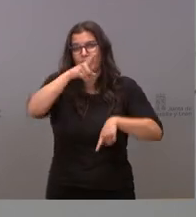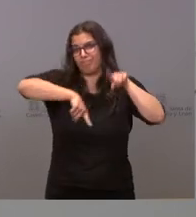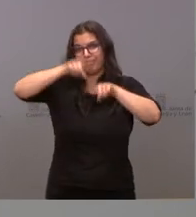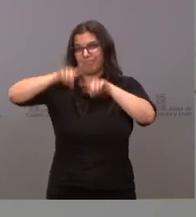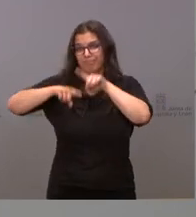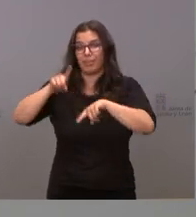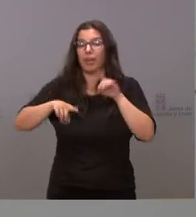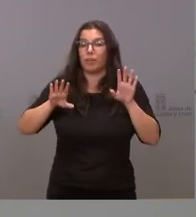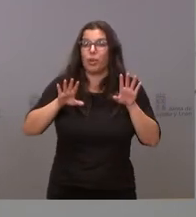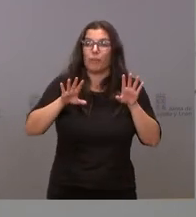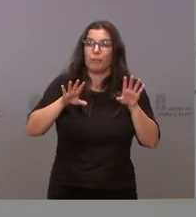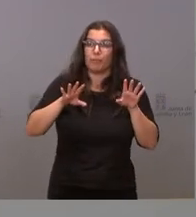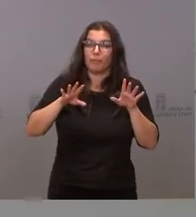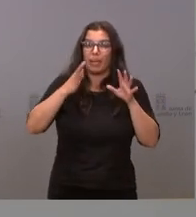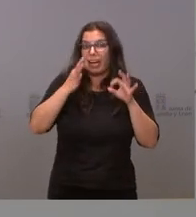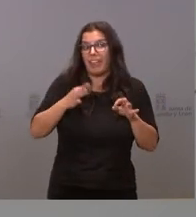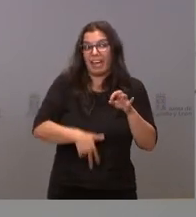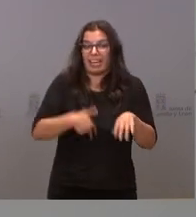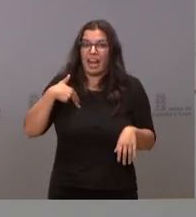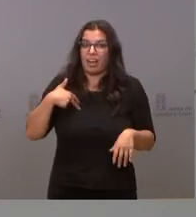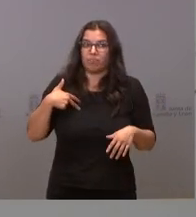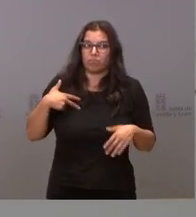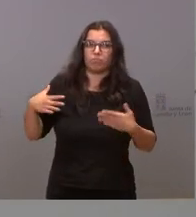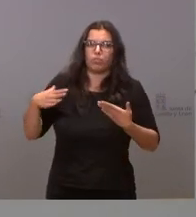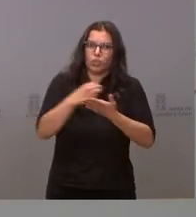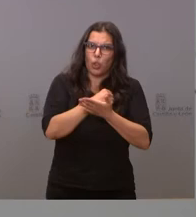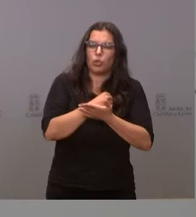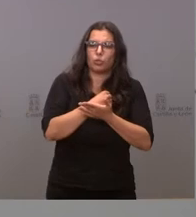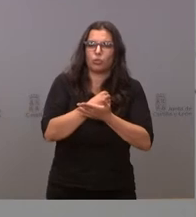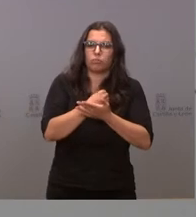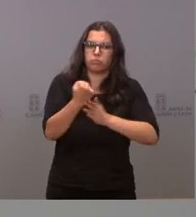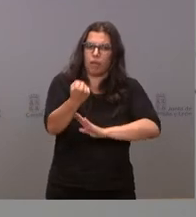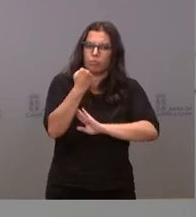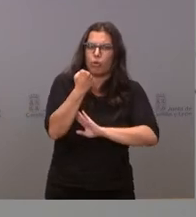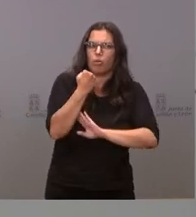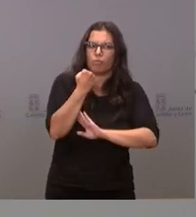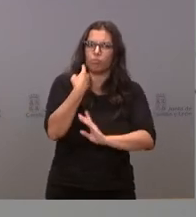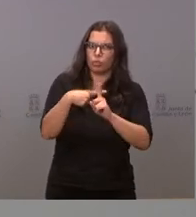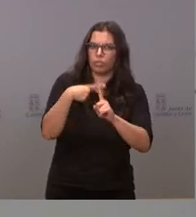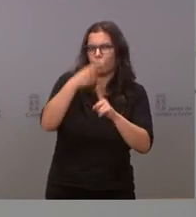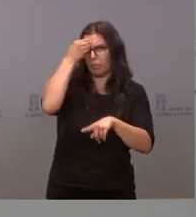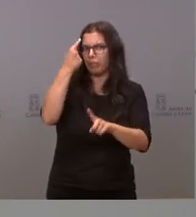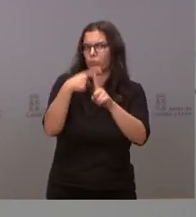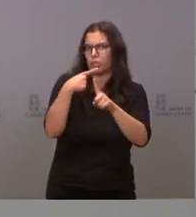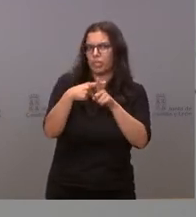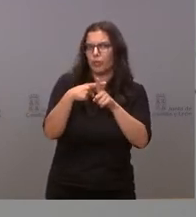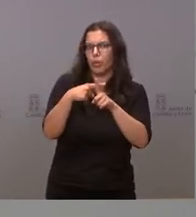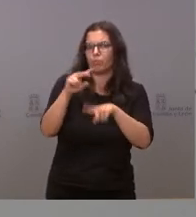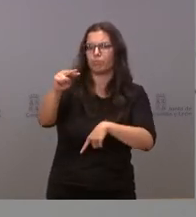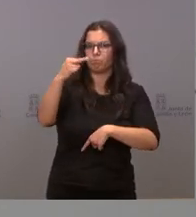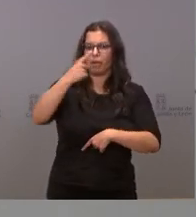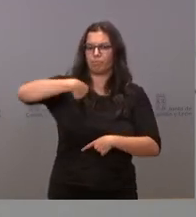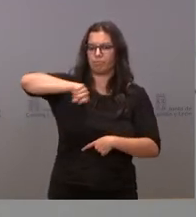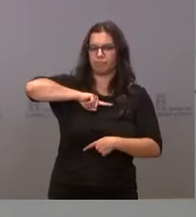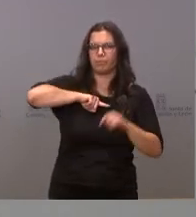siempre hay un respaldo positivo, un balance positivo de la población de